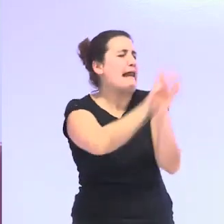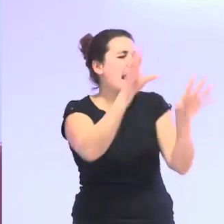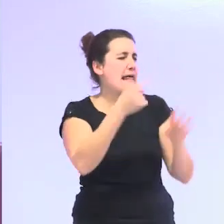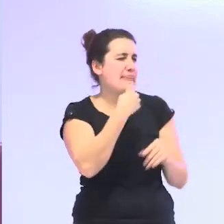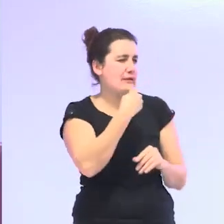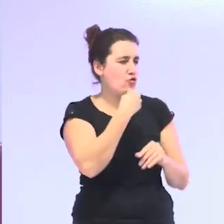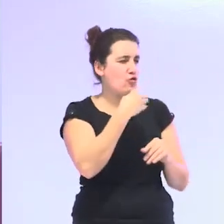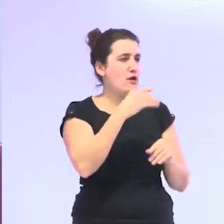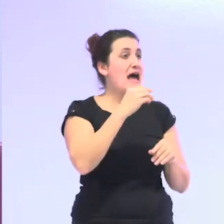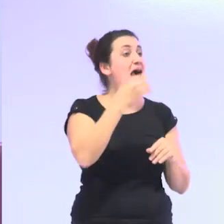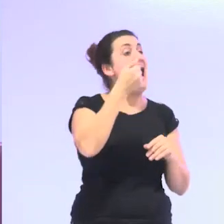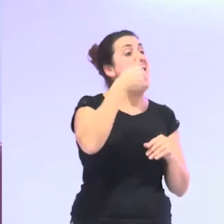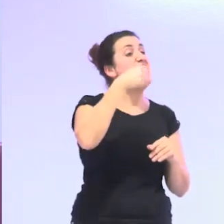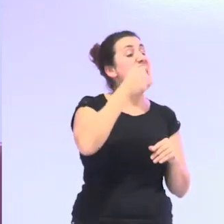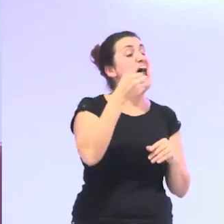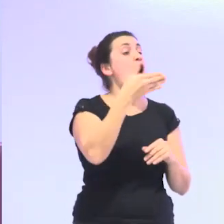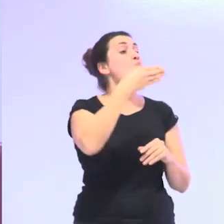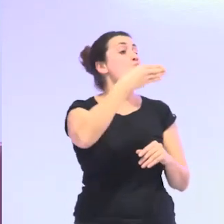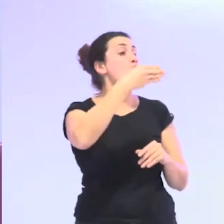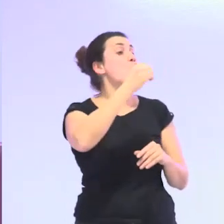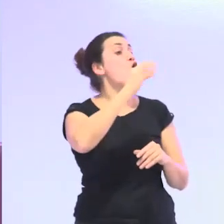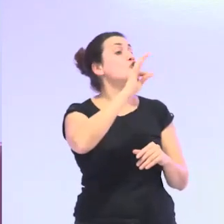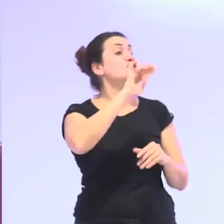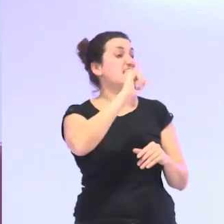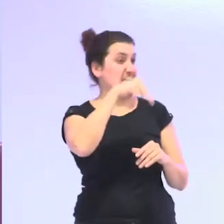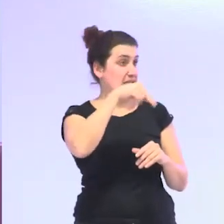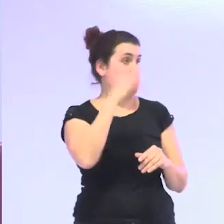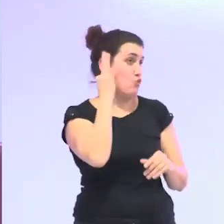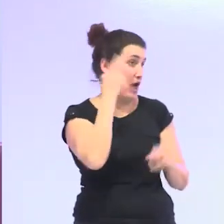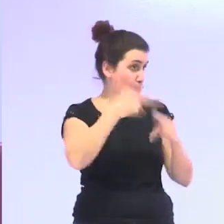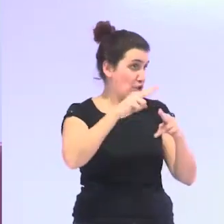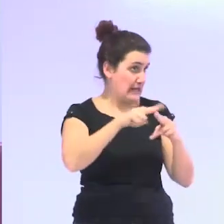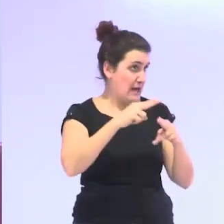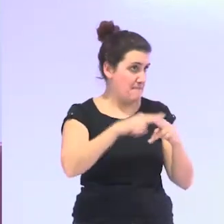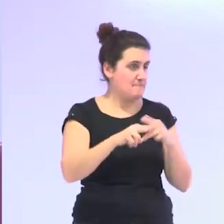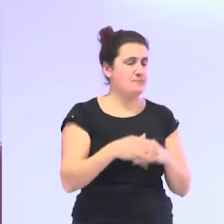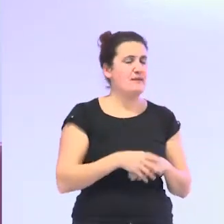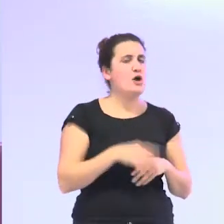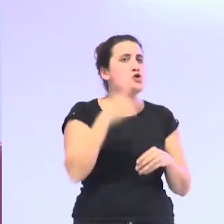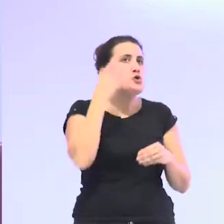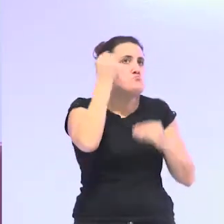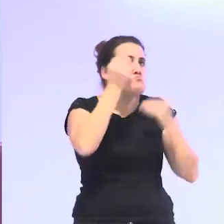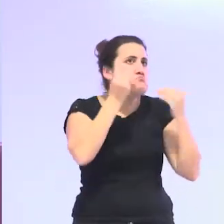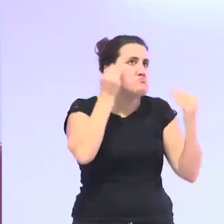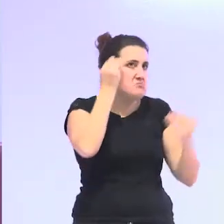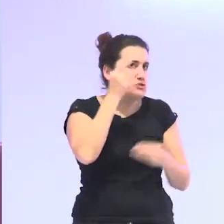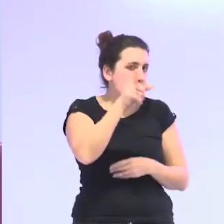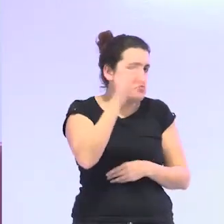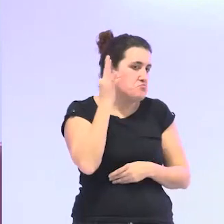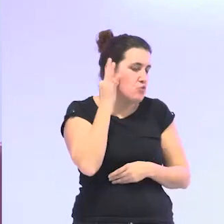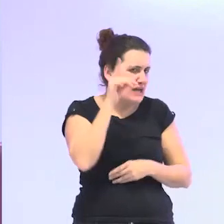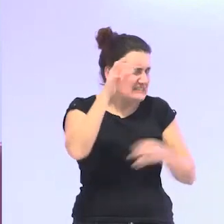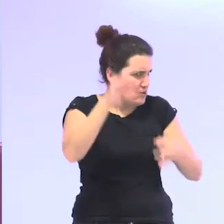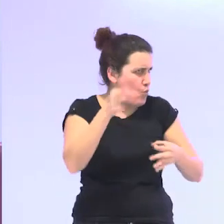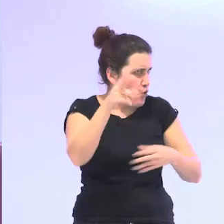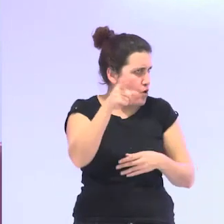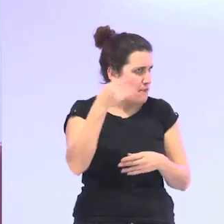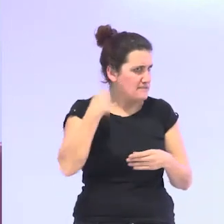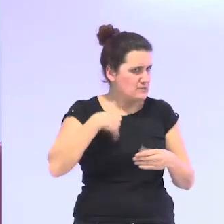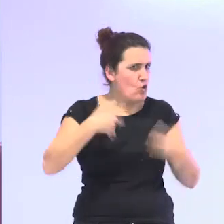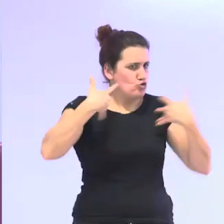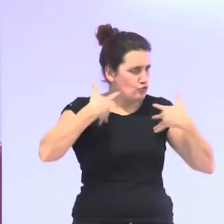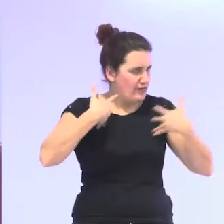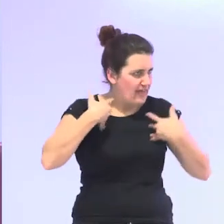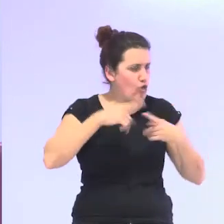Botín Ana Botín es mujer yo me imagino que ella también habrá sufrido y